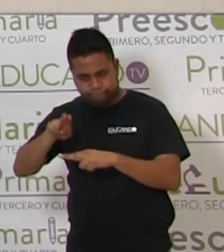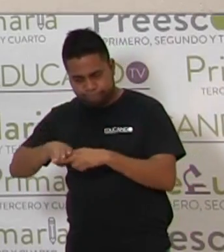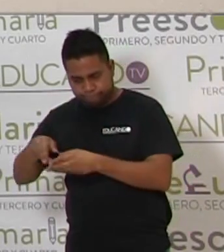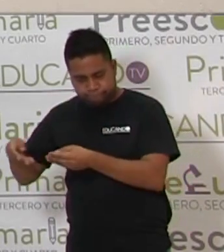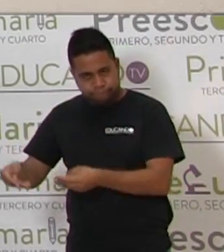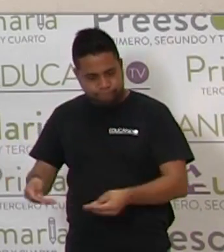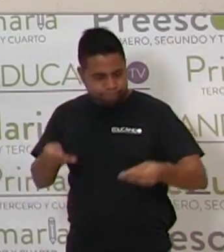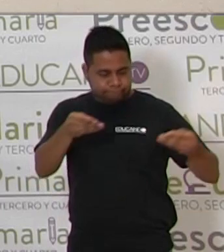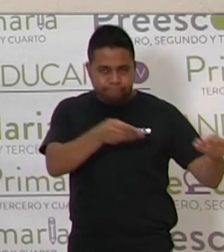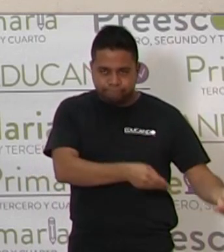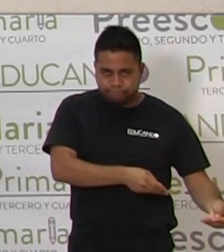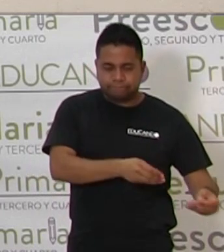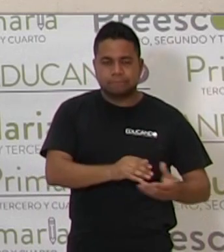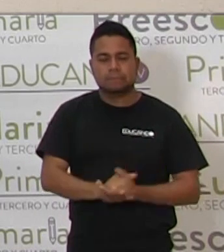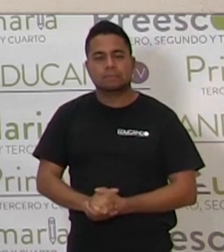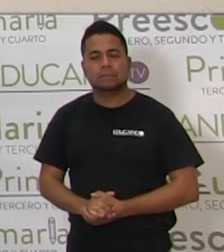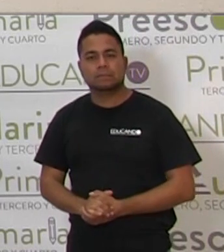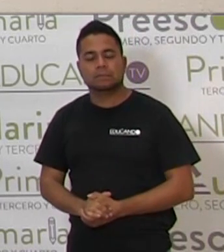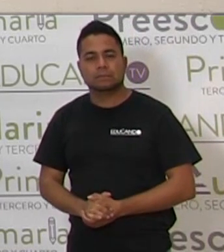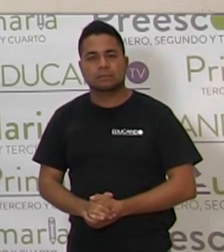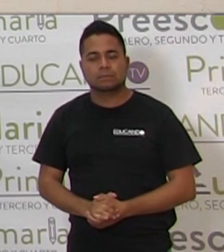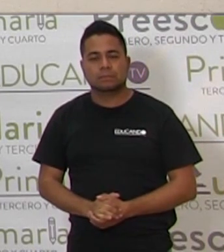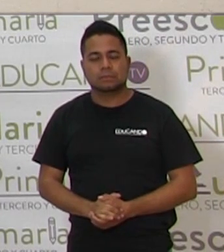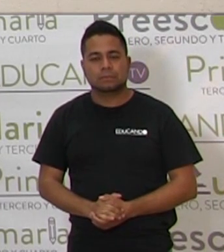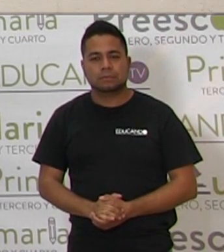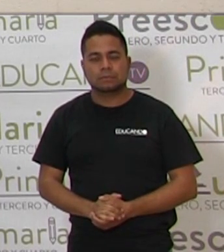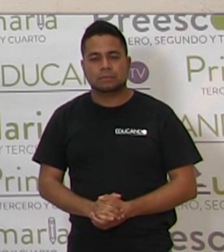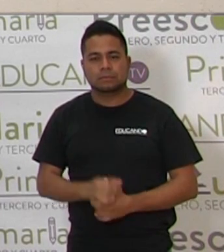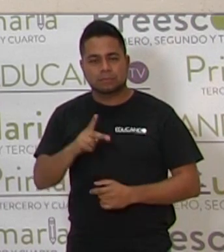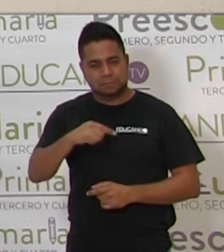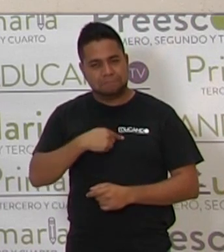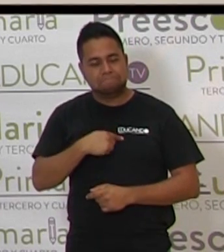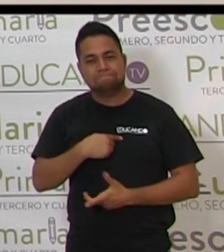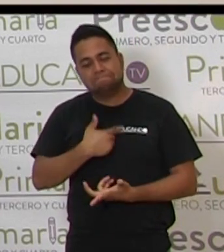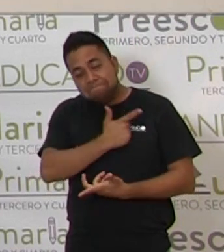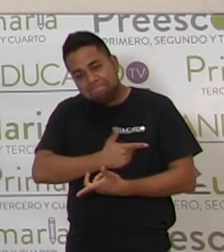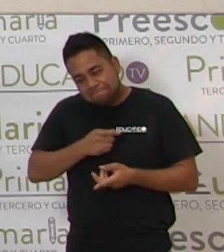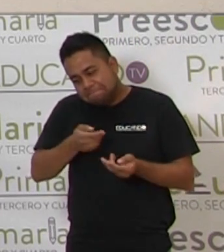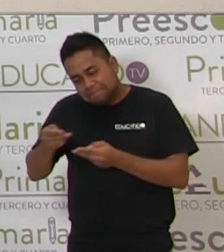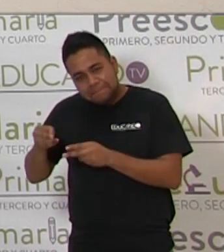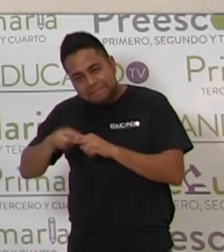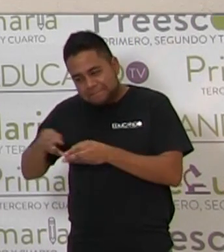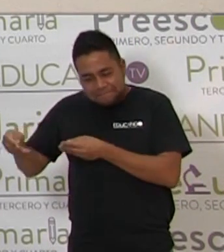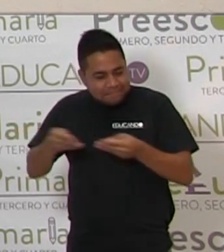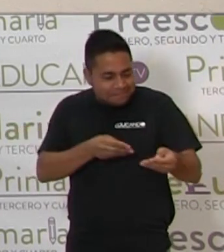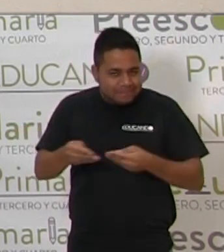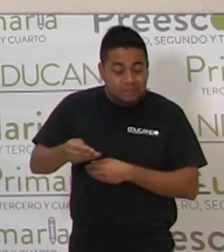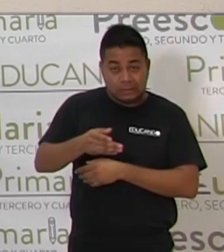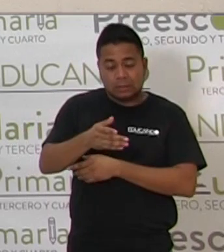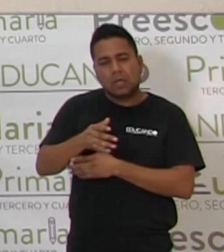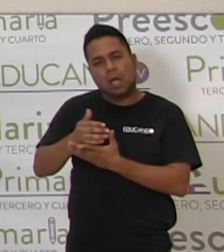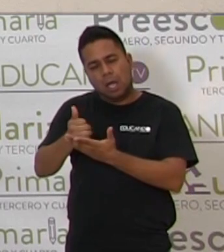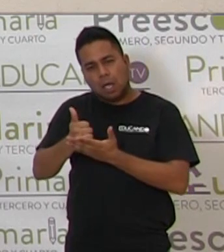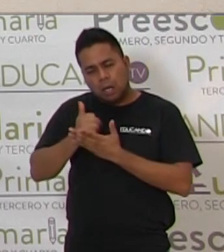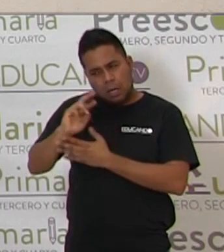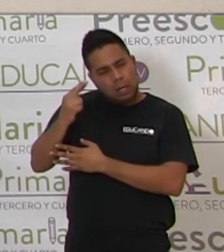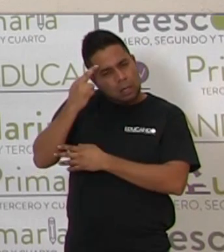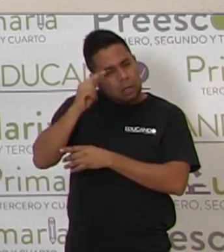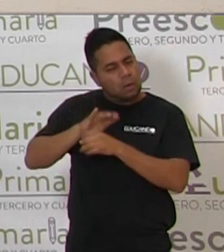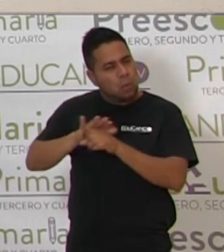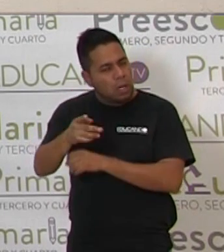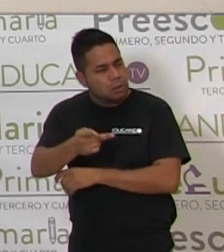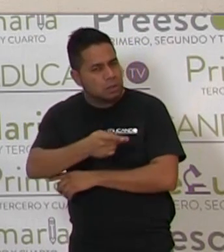mover mi silla tantito, chicos. Ya ven que me encanta moverla. Que me ayudes a recordar